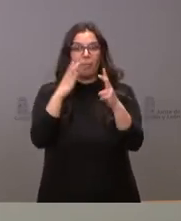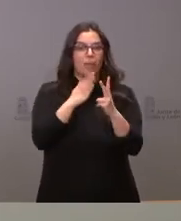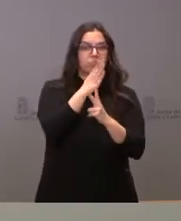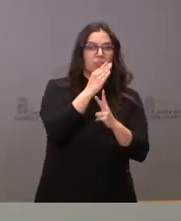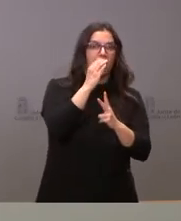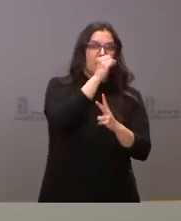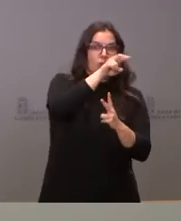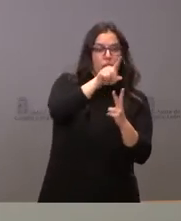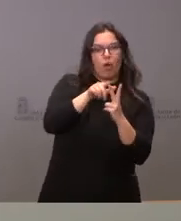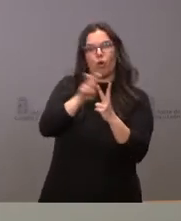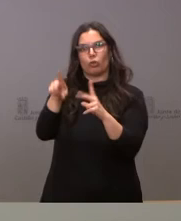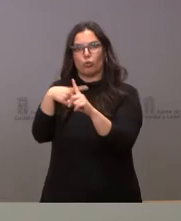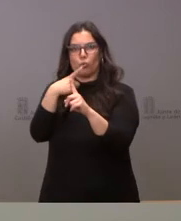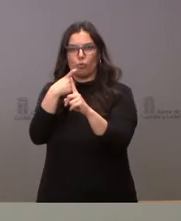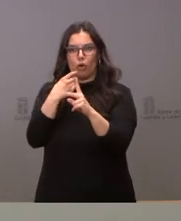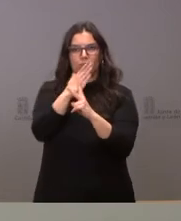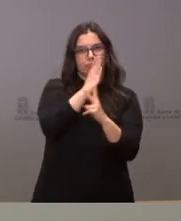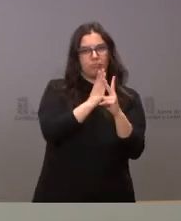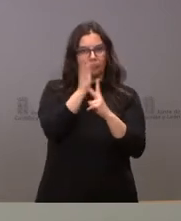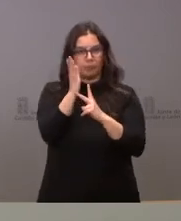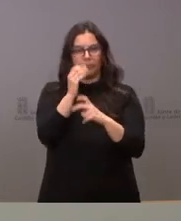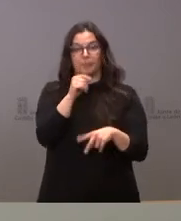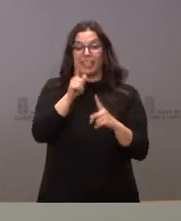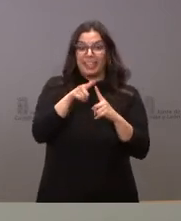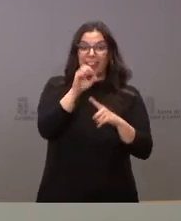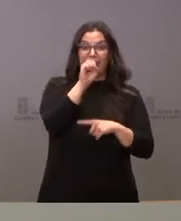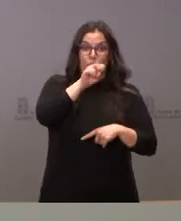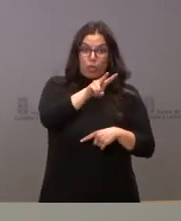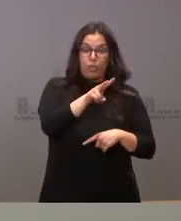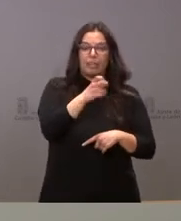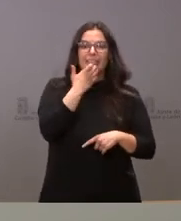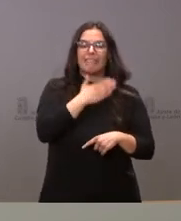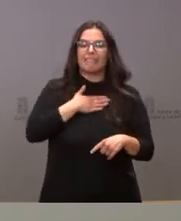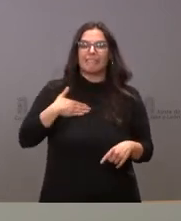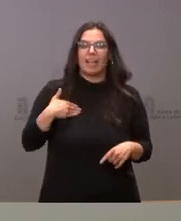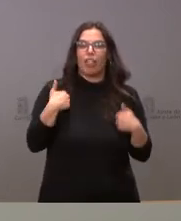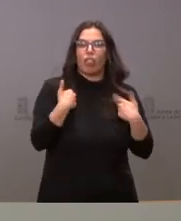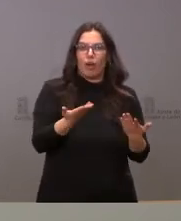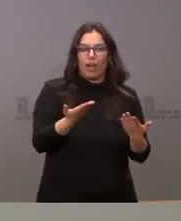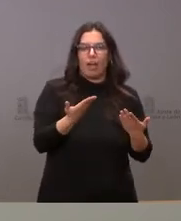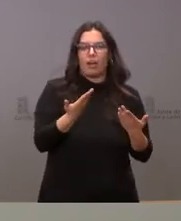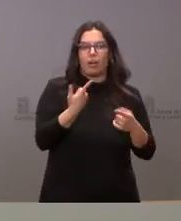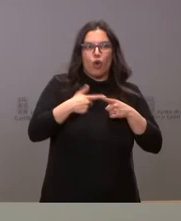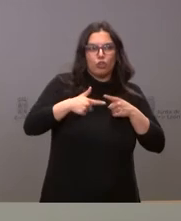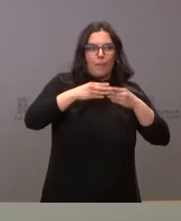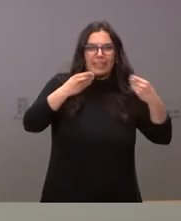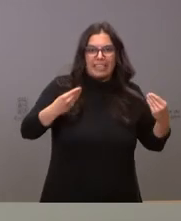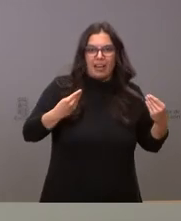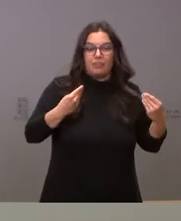según cuál sea el carácter del apoyo. Al 012, para la donación de material,